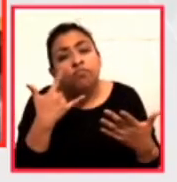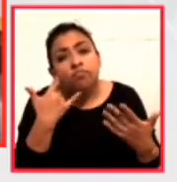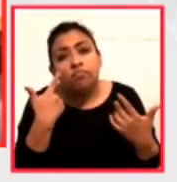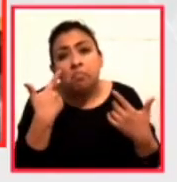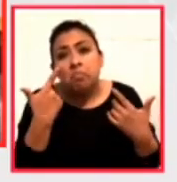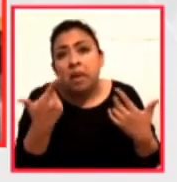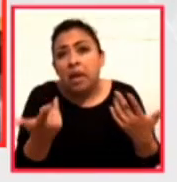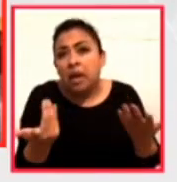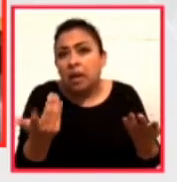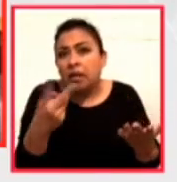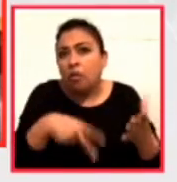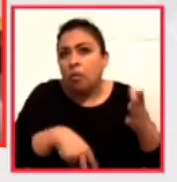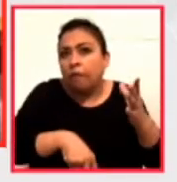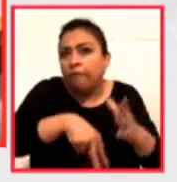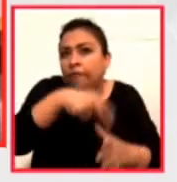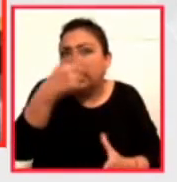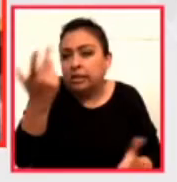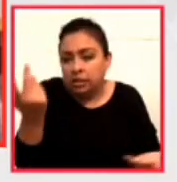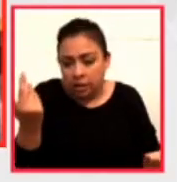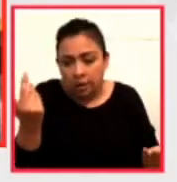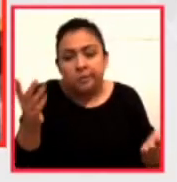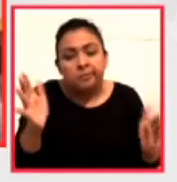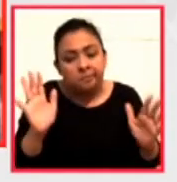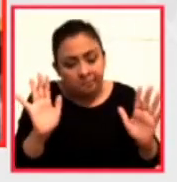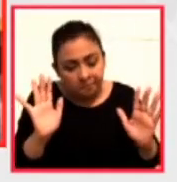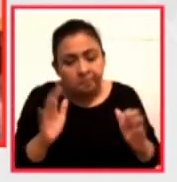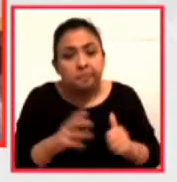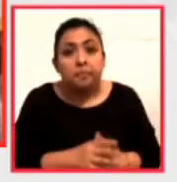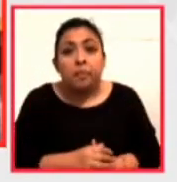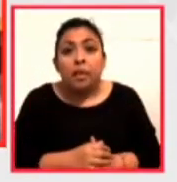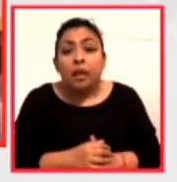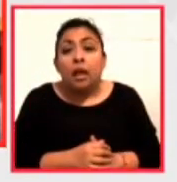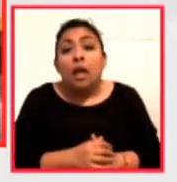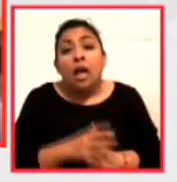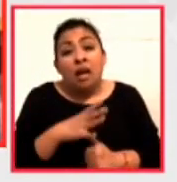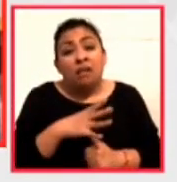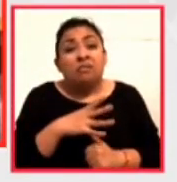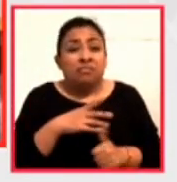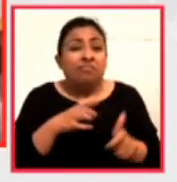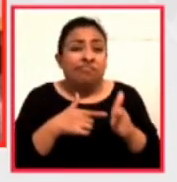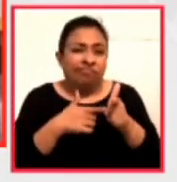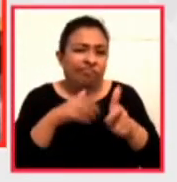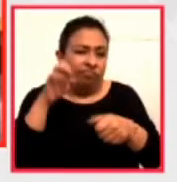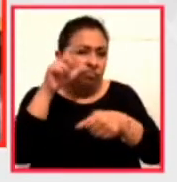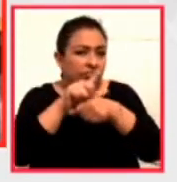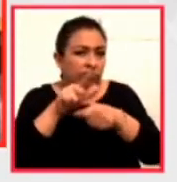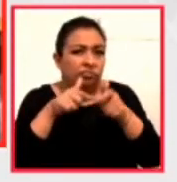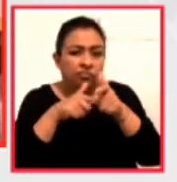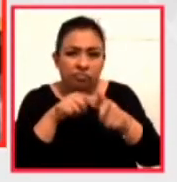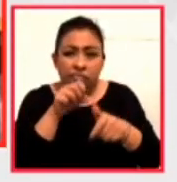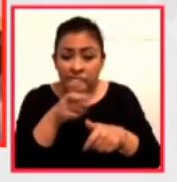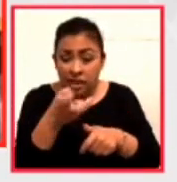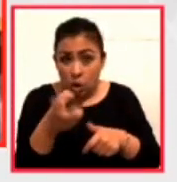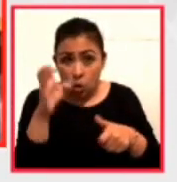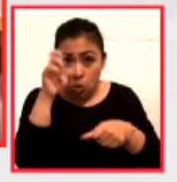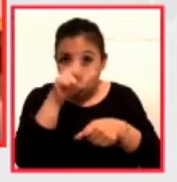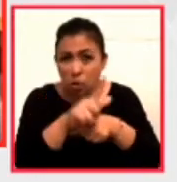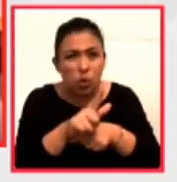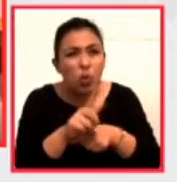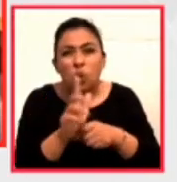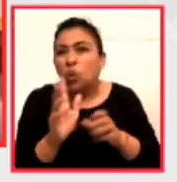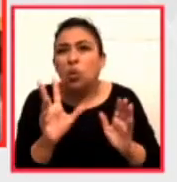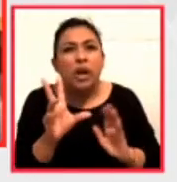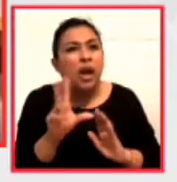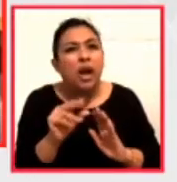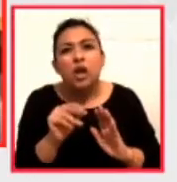vacío. Pero bueno, en donde se sigue haciendo cultura y esta cultura no es necesariamente